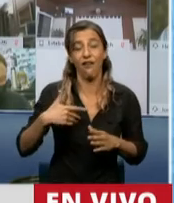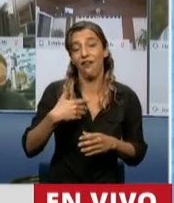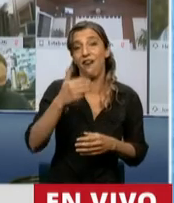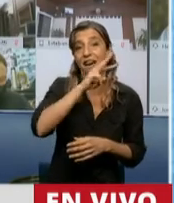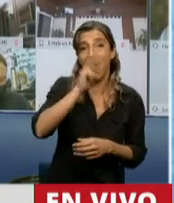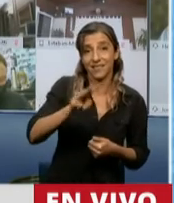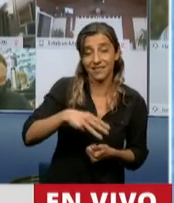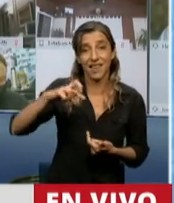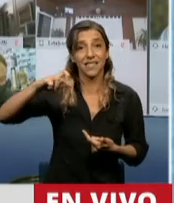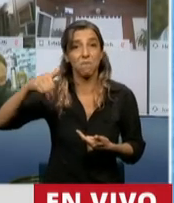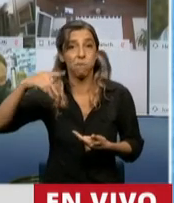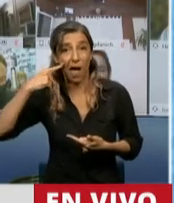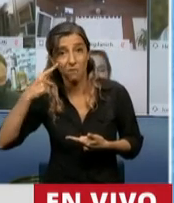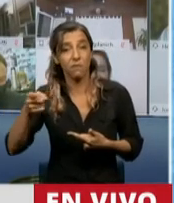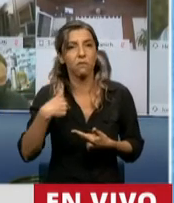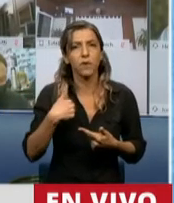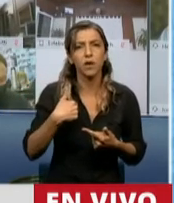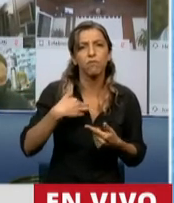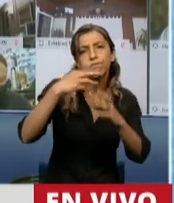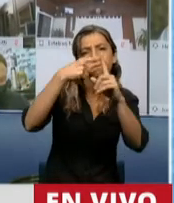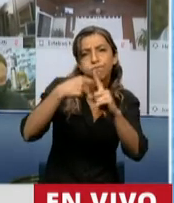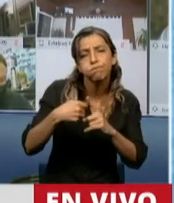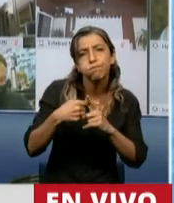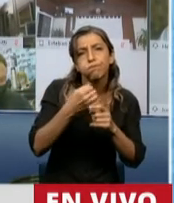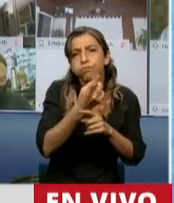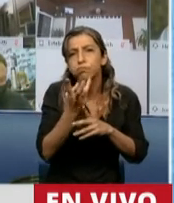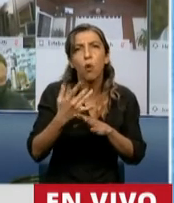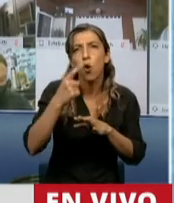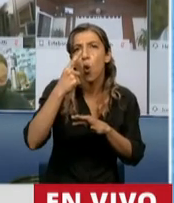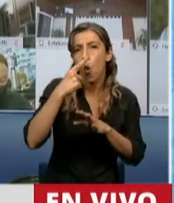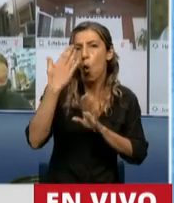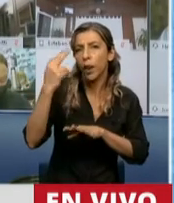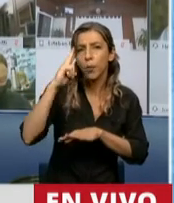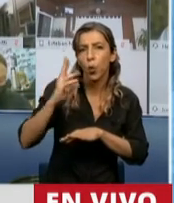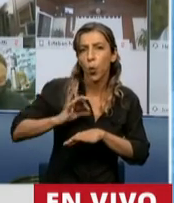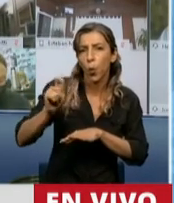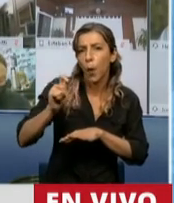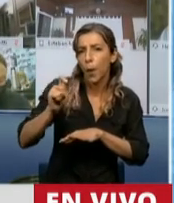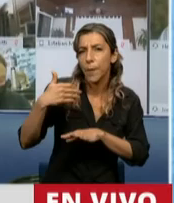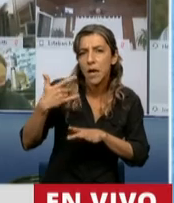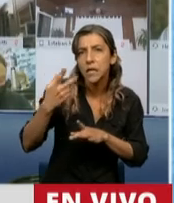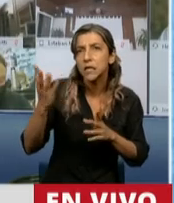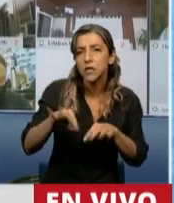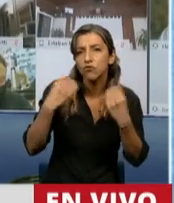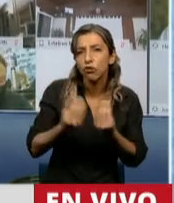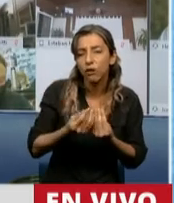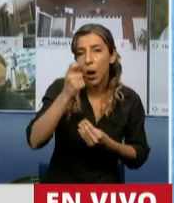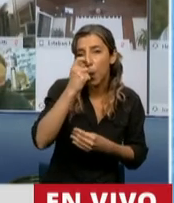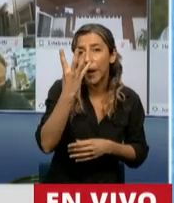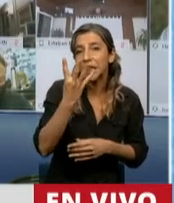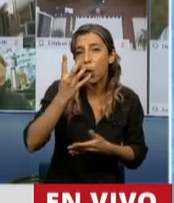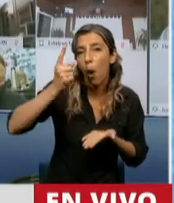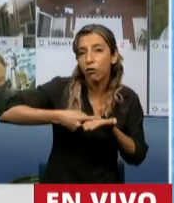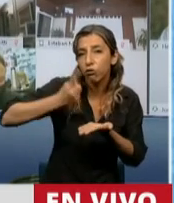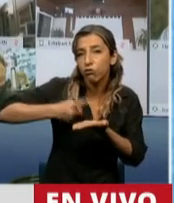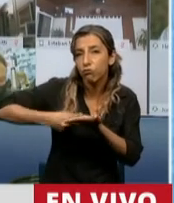se hizo un raconto de todas las medidas que se tomaron en los últimos nueve meses, 24 medidas en beneficio